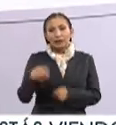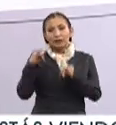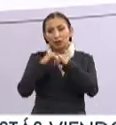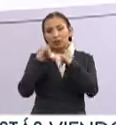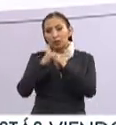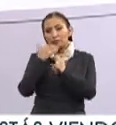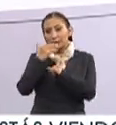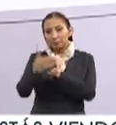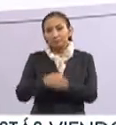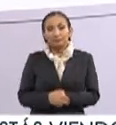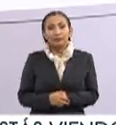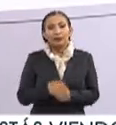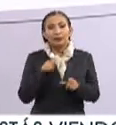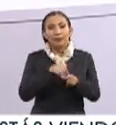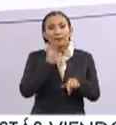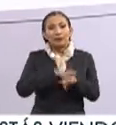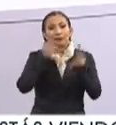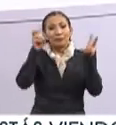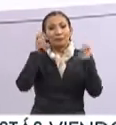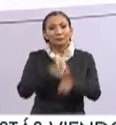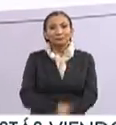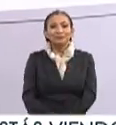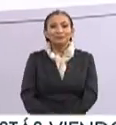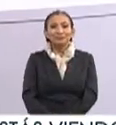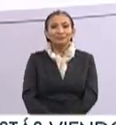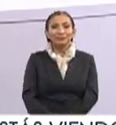institución, que bien se lo merece. Continuamos con más No se vayan.